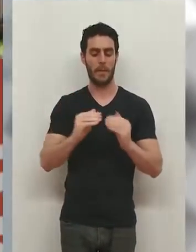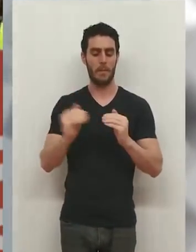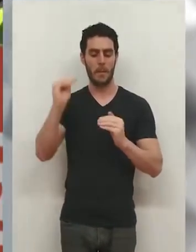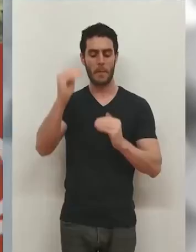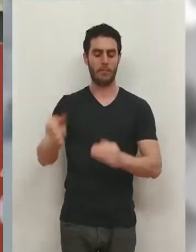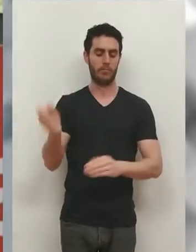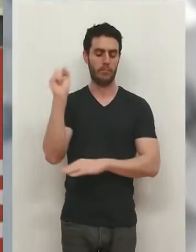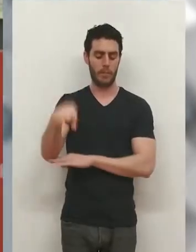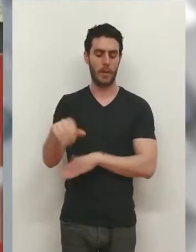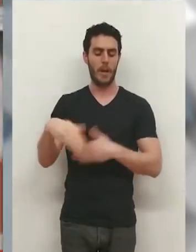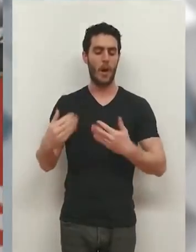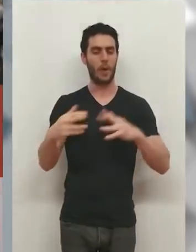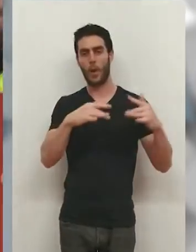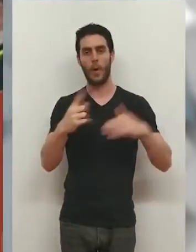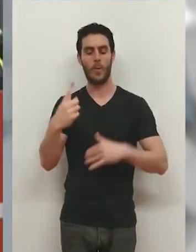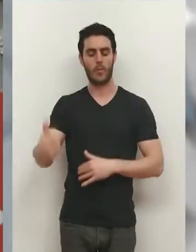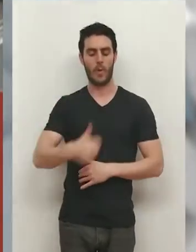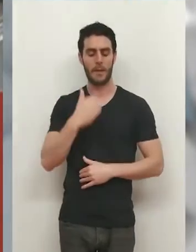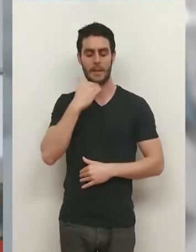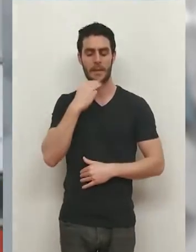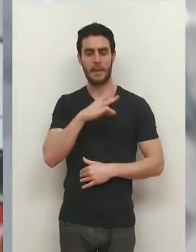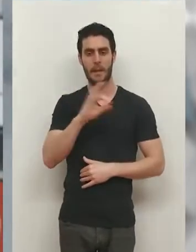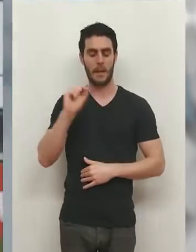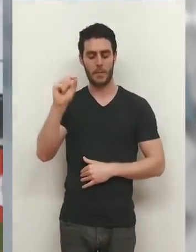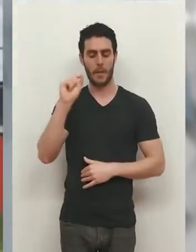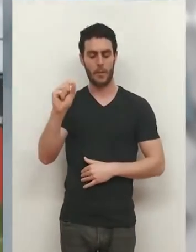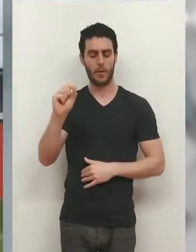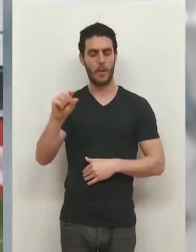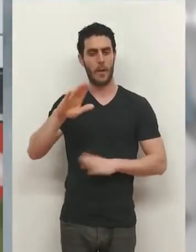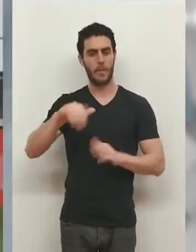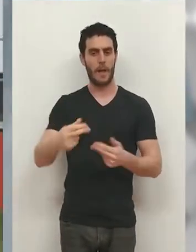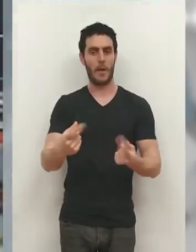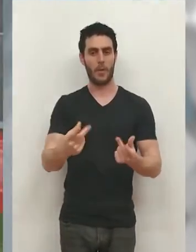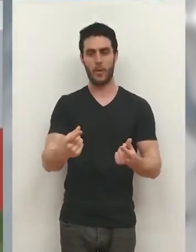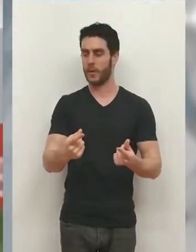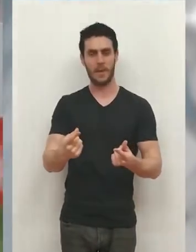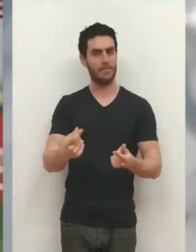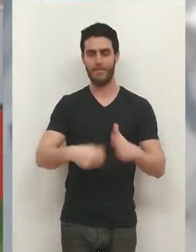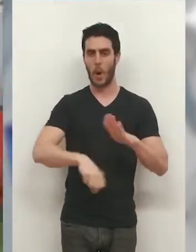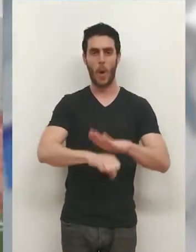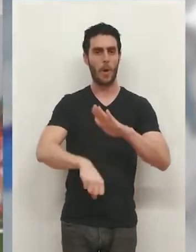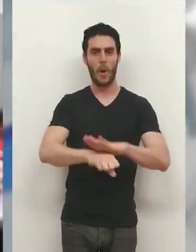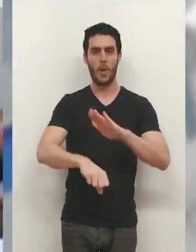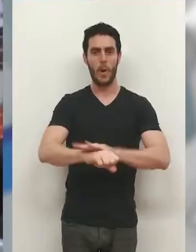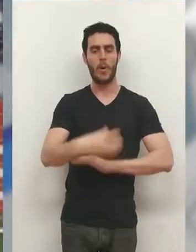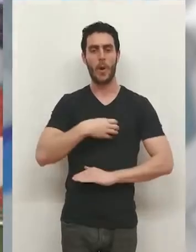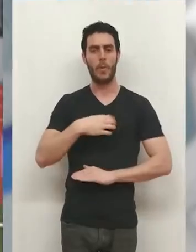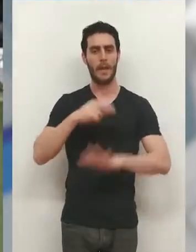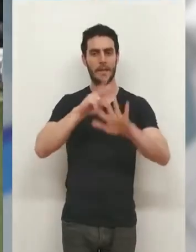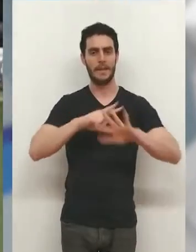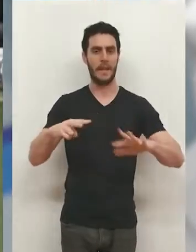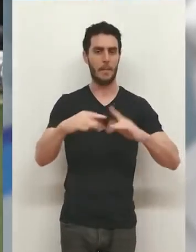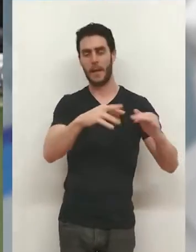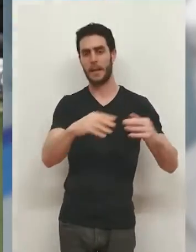clasificación a los de Iona. Aunque jugaron con uno más durante casi media hora, los logroñeses no consiguieron ver portería y enlazan siete